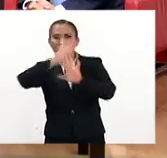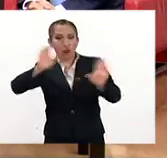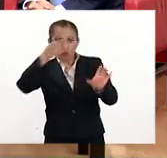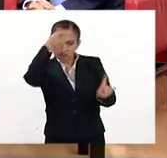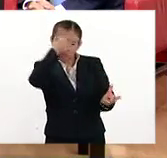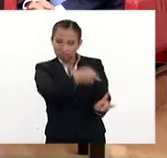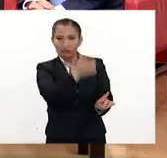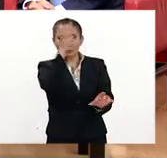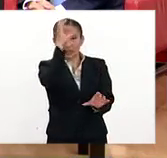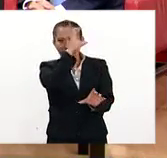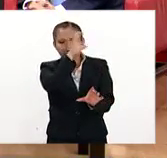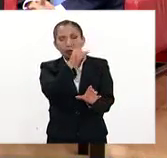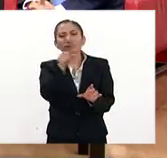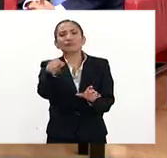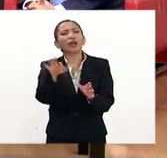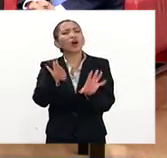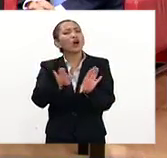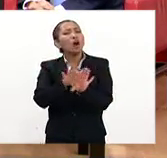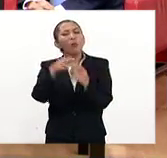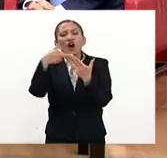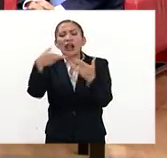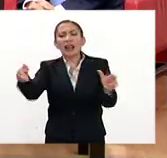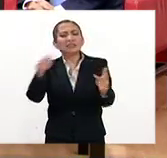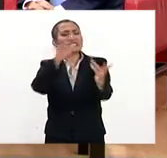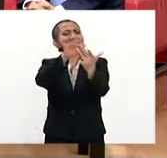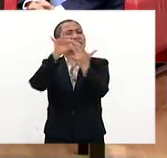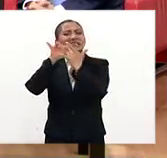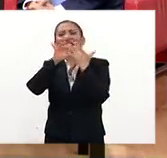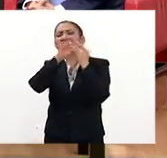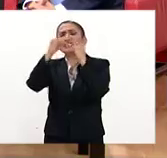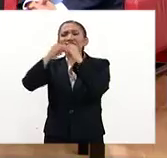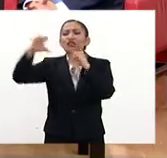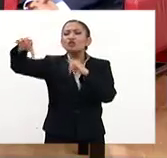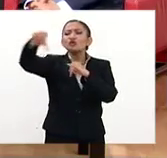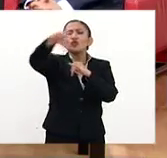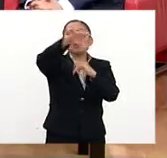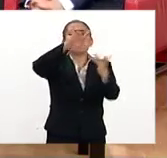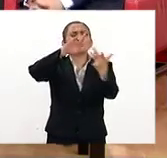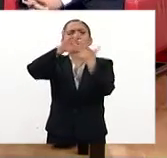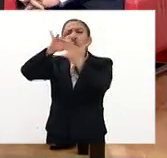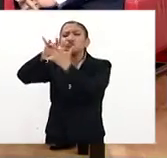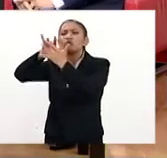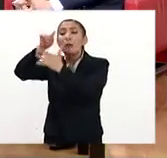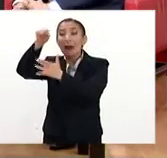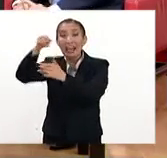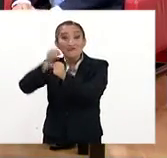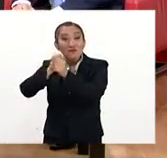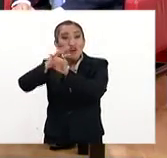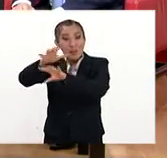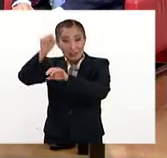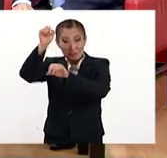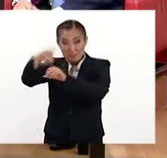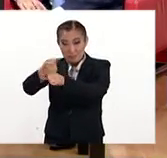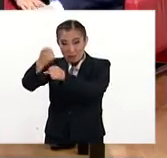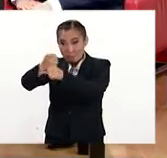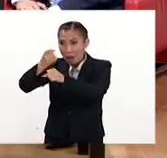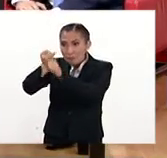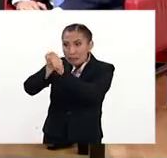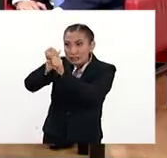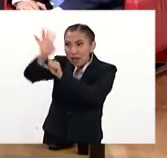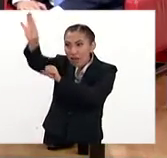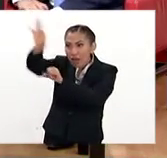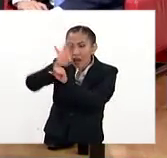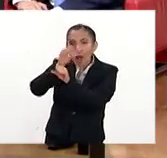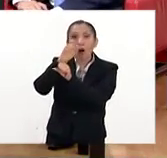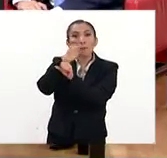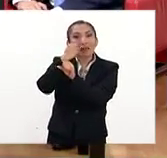¿Cómo se relacionan con las instituciones para precisamente que esta información de primer nivel, en lo que tiene